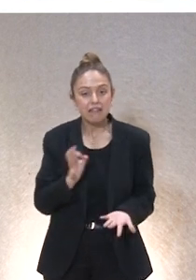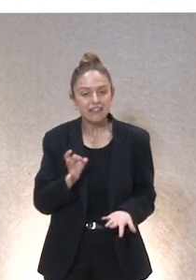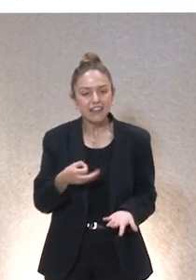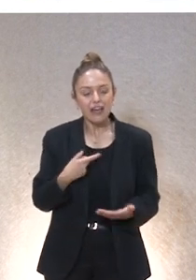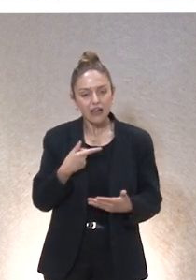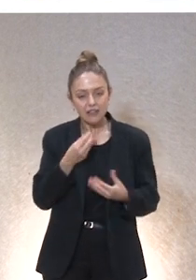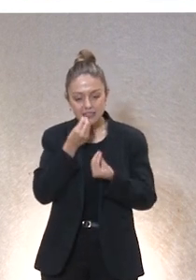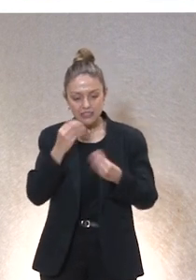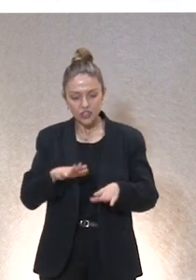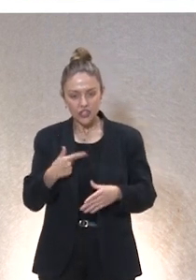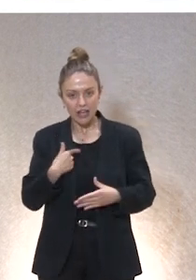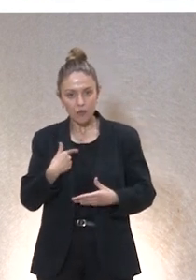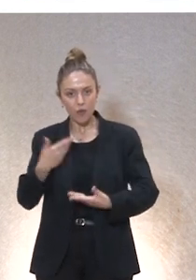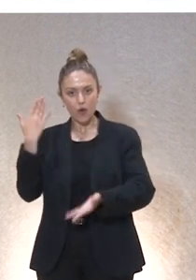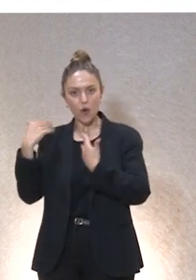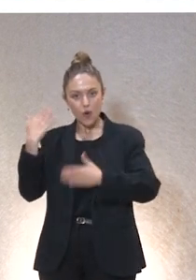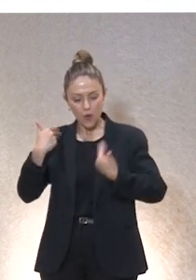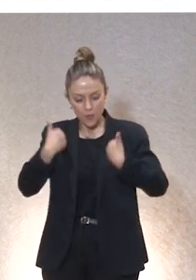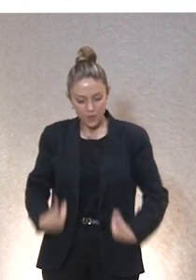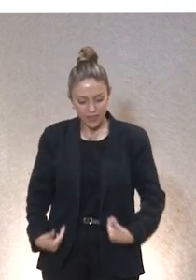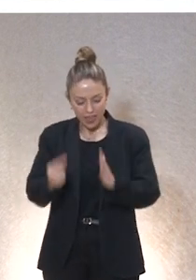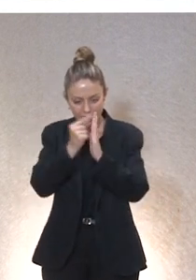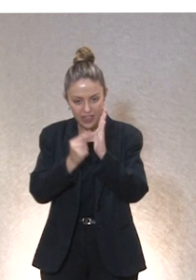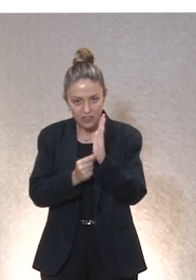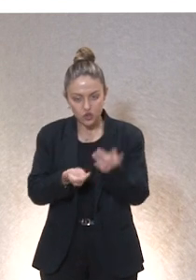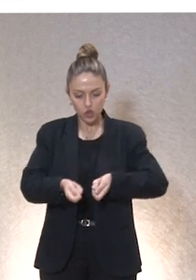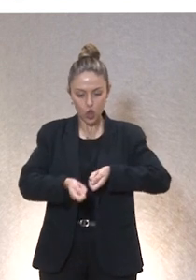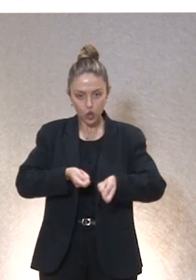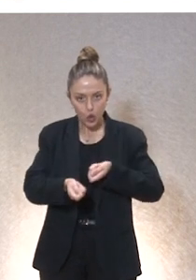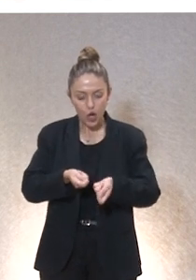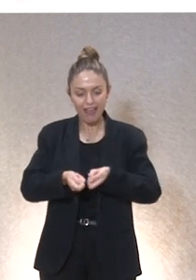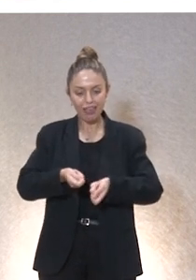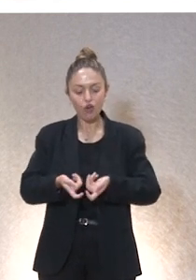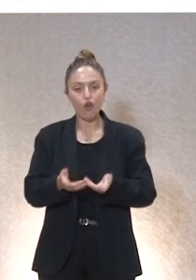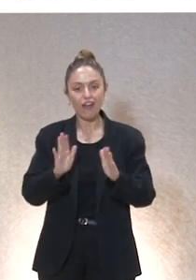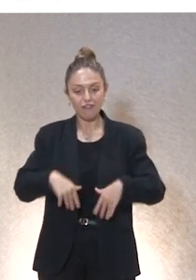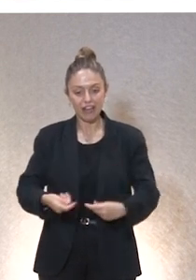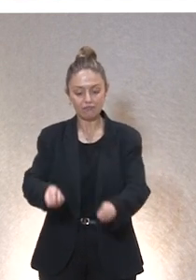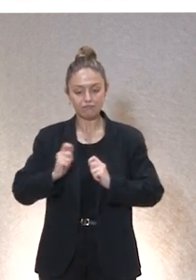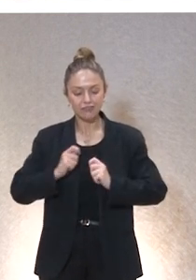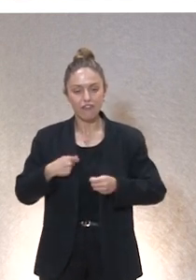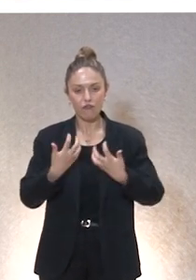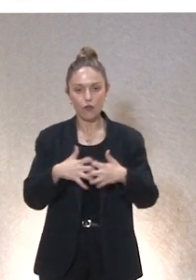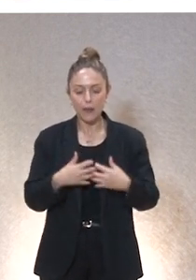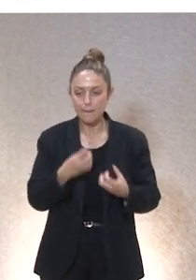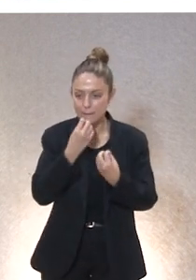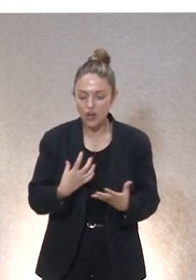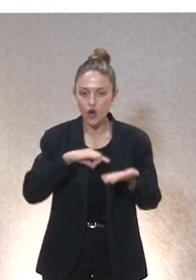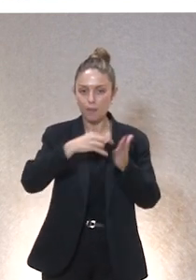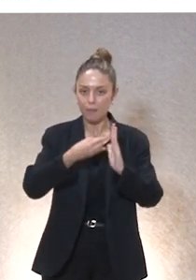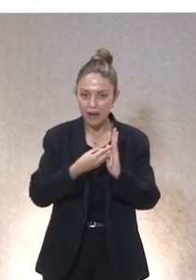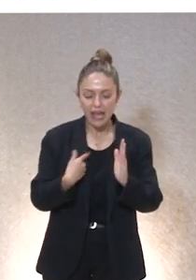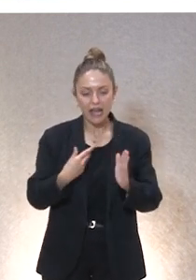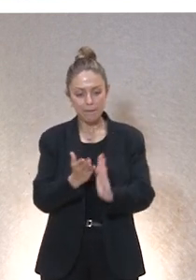nuestra historia clínica, nuestra biometría, nuestros datos están regulados, nos van a ayudar a funcionar mejor, a planificar mejor, a prever